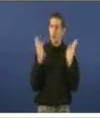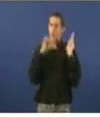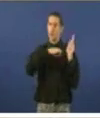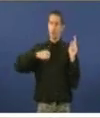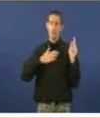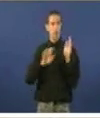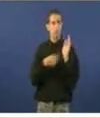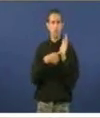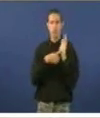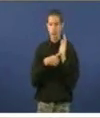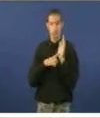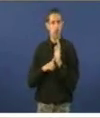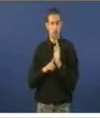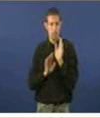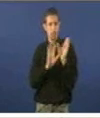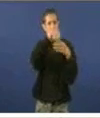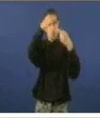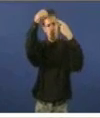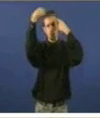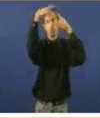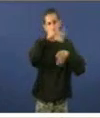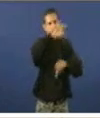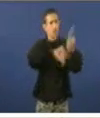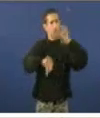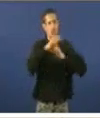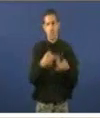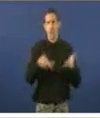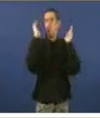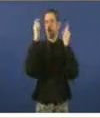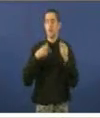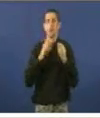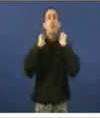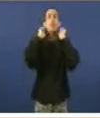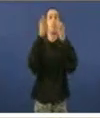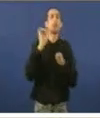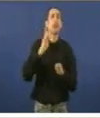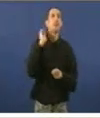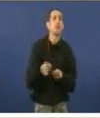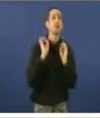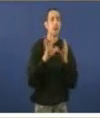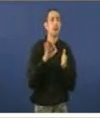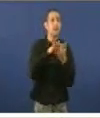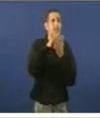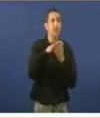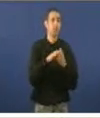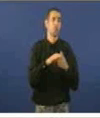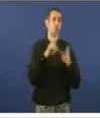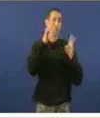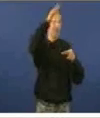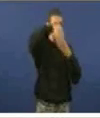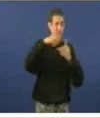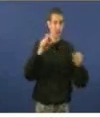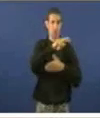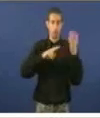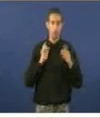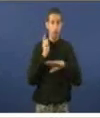non podía ser de outra maneira, para tomar as súas decisións, para facer os nomeamentos e para organizar os servicios informativos aos servicios da casa. Supoño que iso tampouco